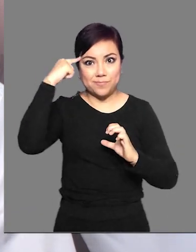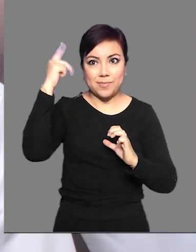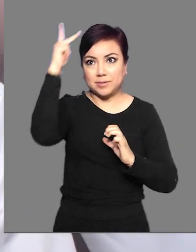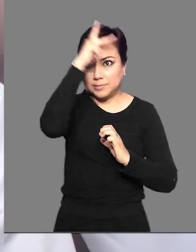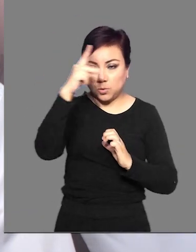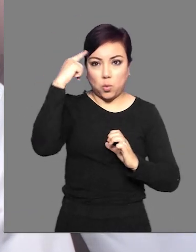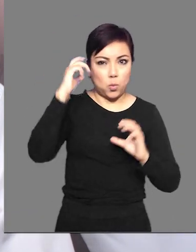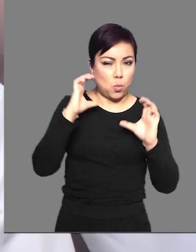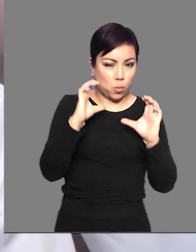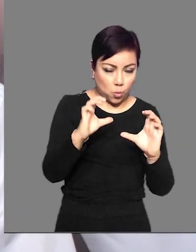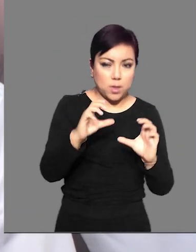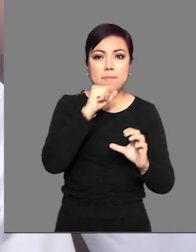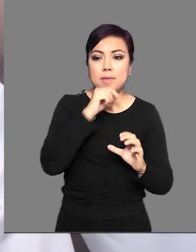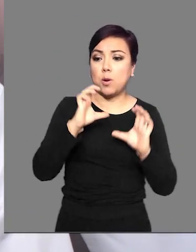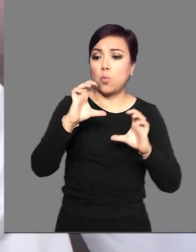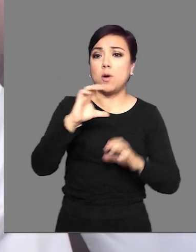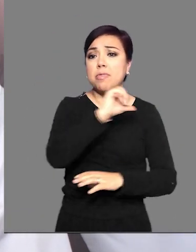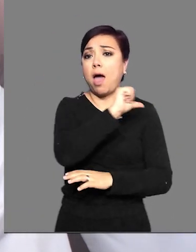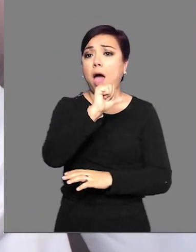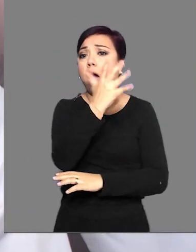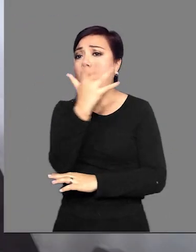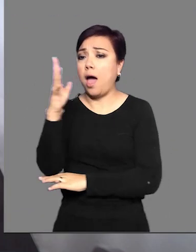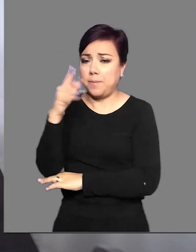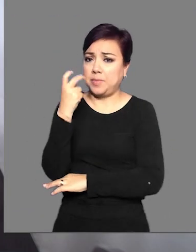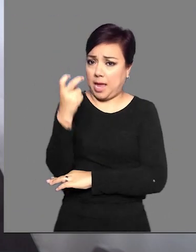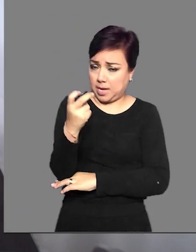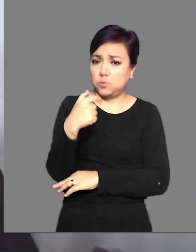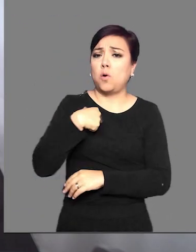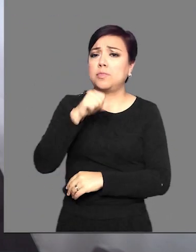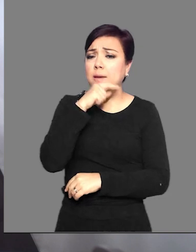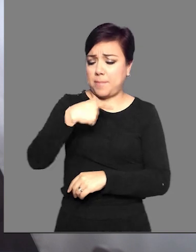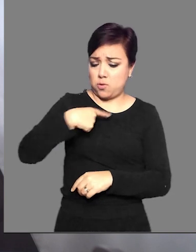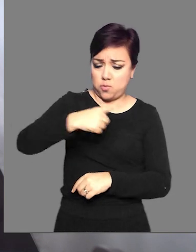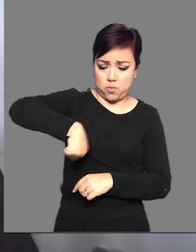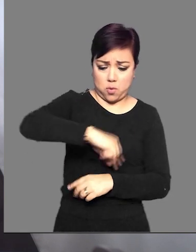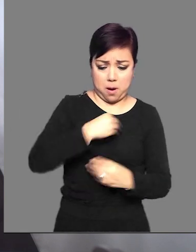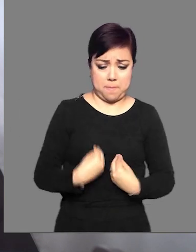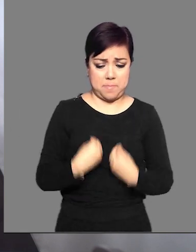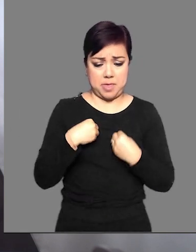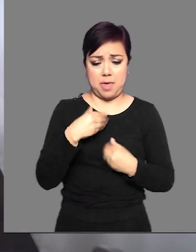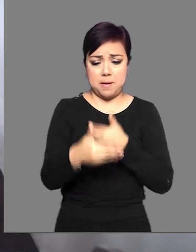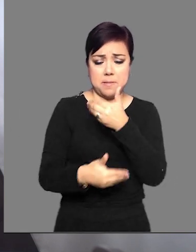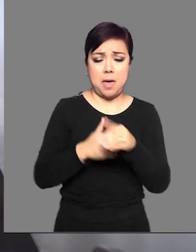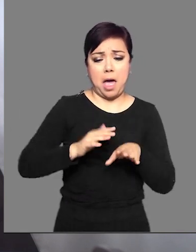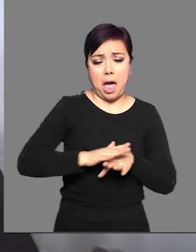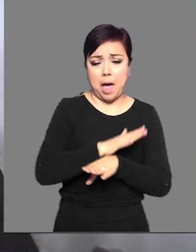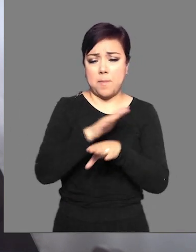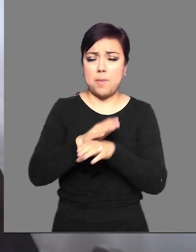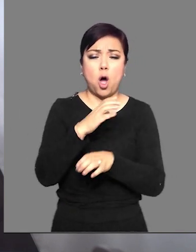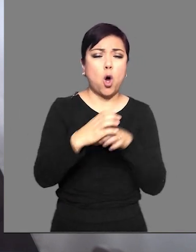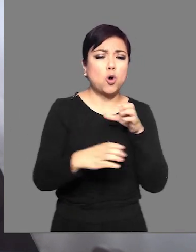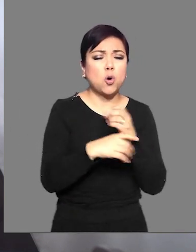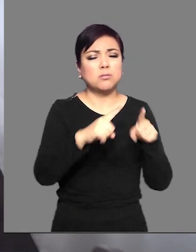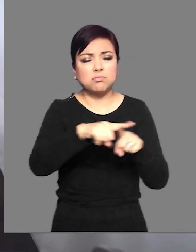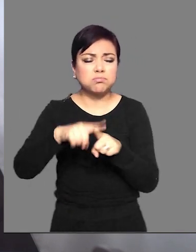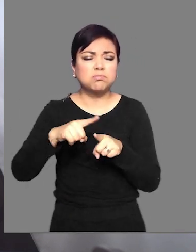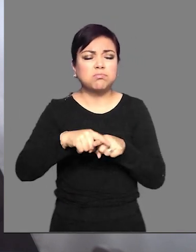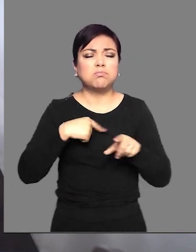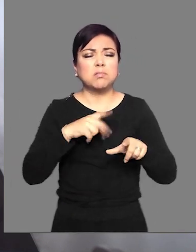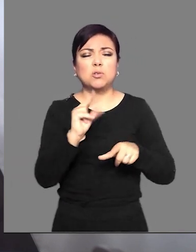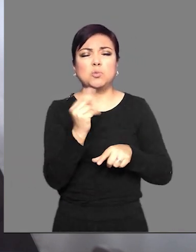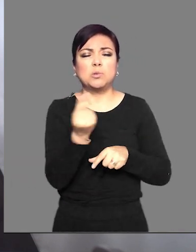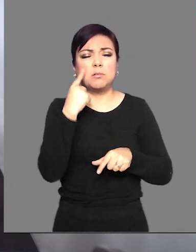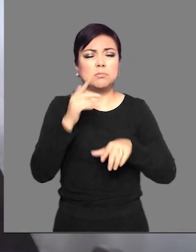física y mental y cuida el medio ambiente. Como replantear tu proyecto de vida. Evoluciona y aprende a vivir con menos cosas